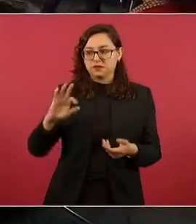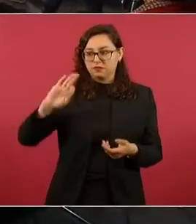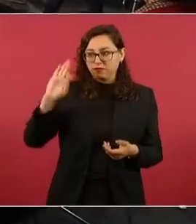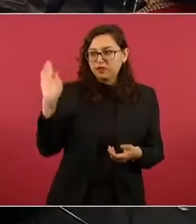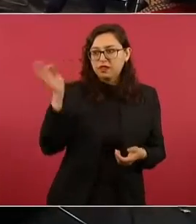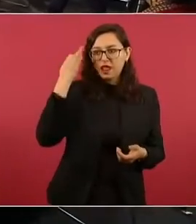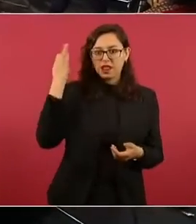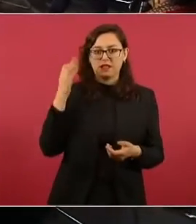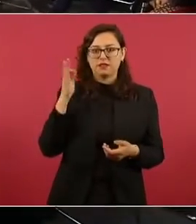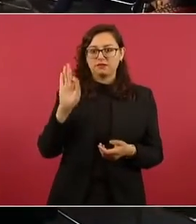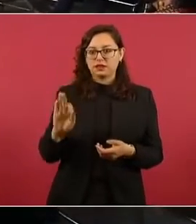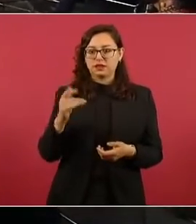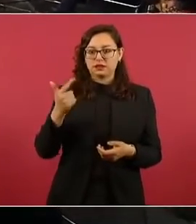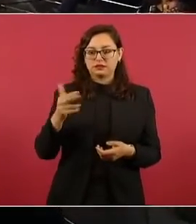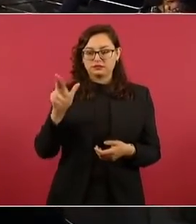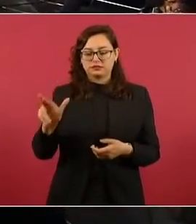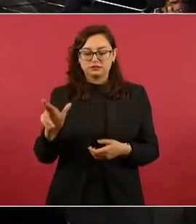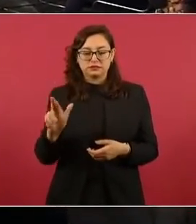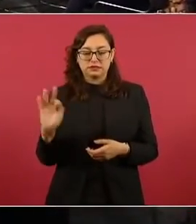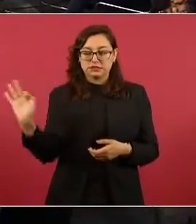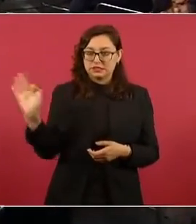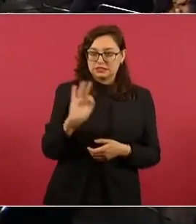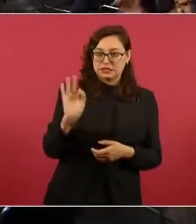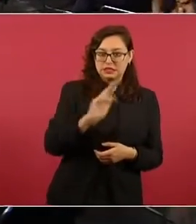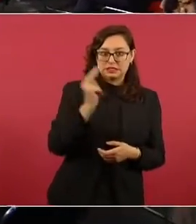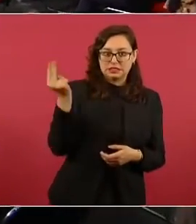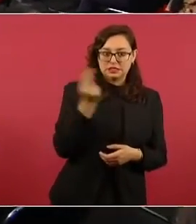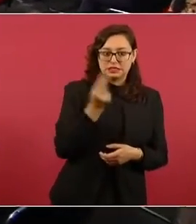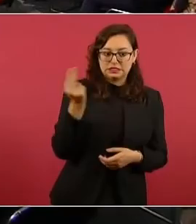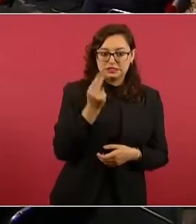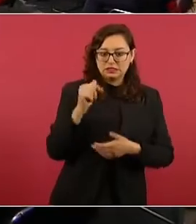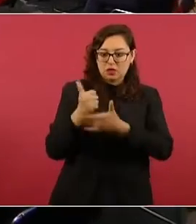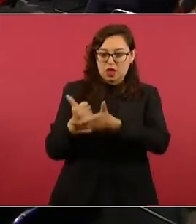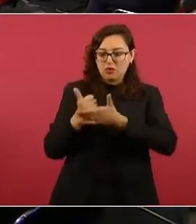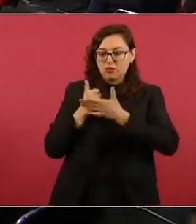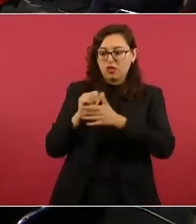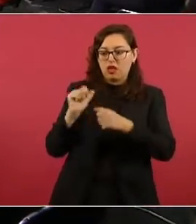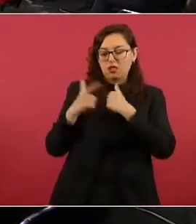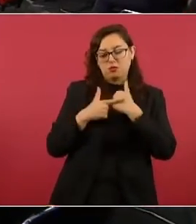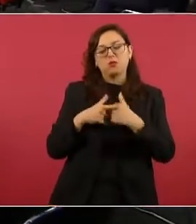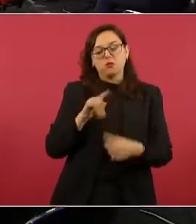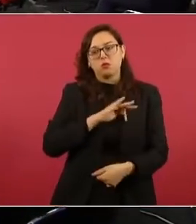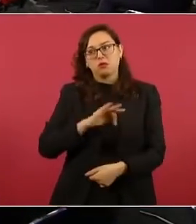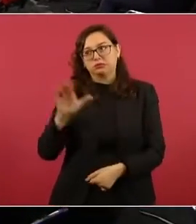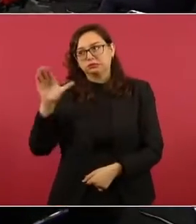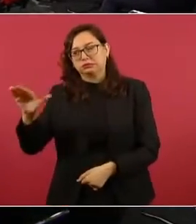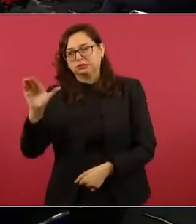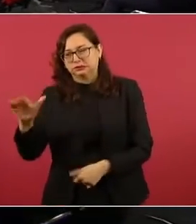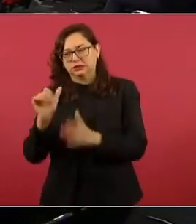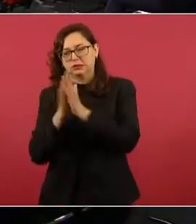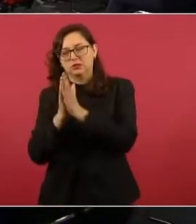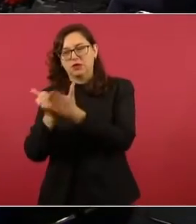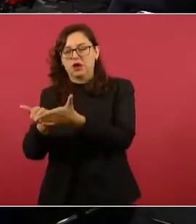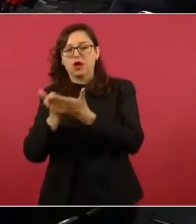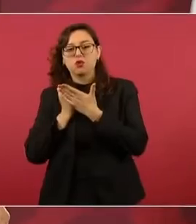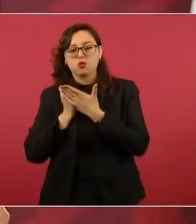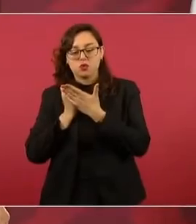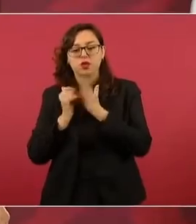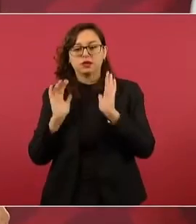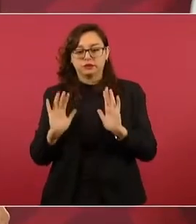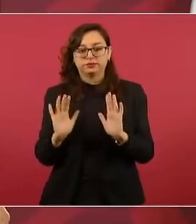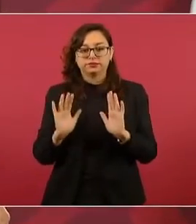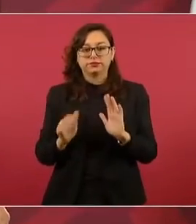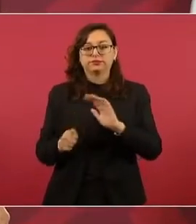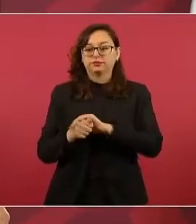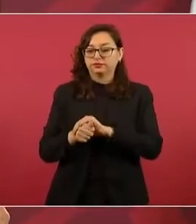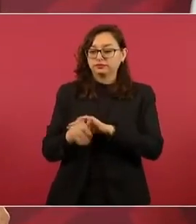les hablo y les pido que nos ayuden. En el caso de